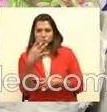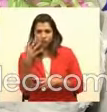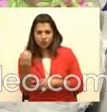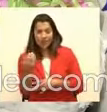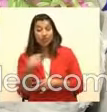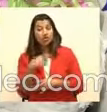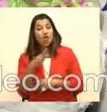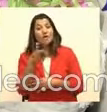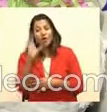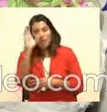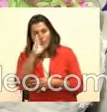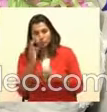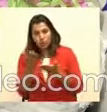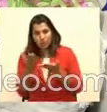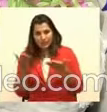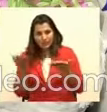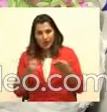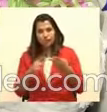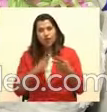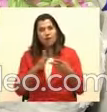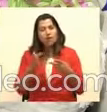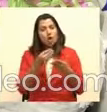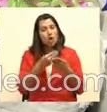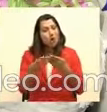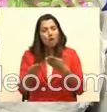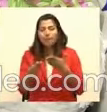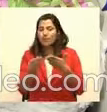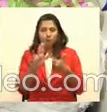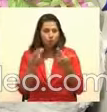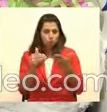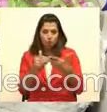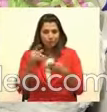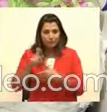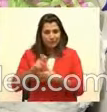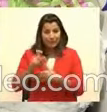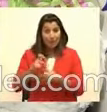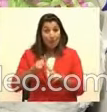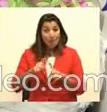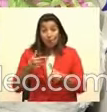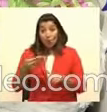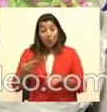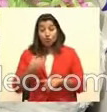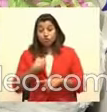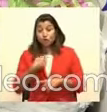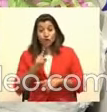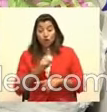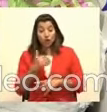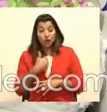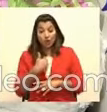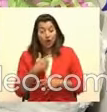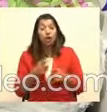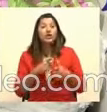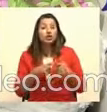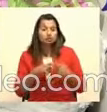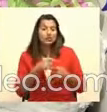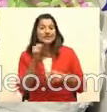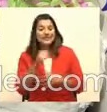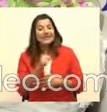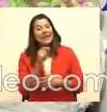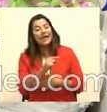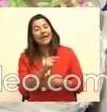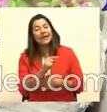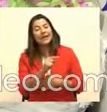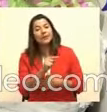busco el material, voy y compro las cintas, todo lo que se ocupa. Pero cuando no tengo, entonces vieras que sí, él, este,